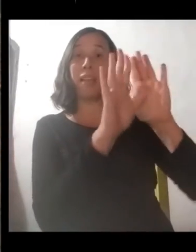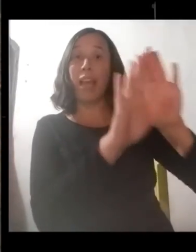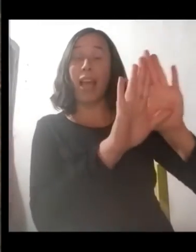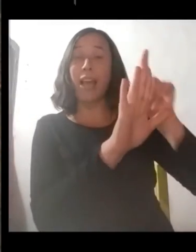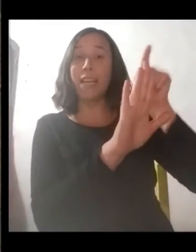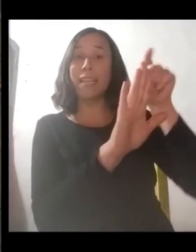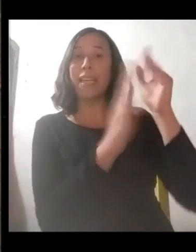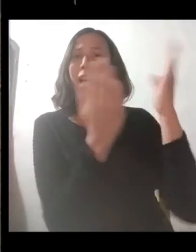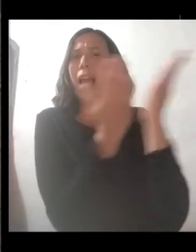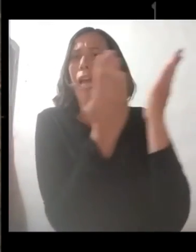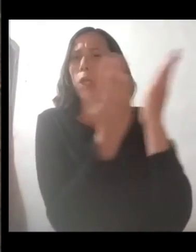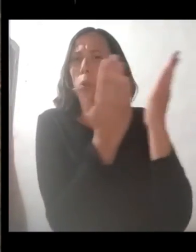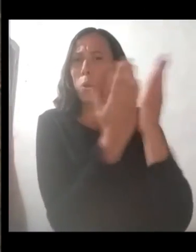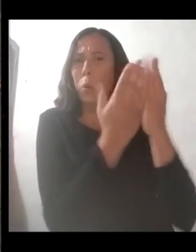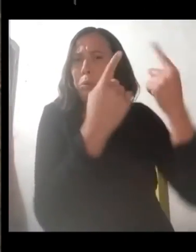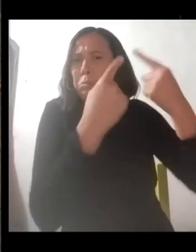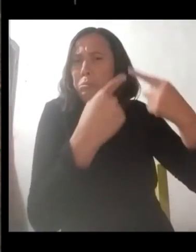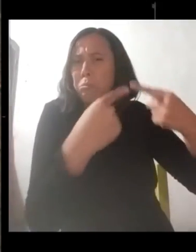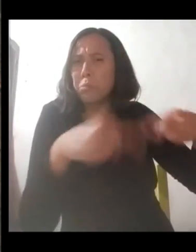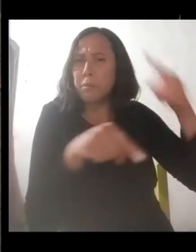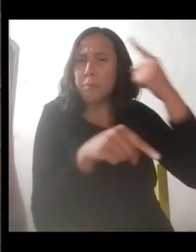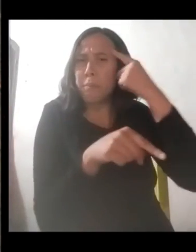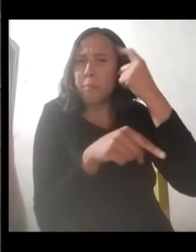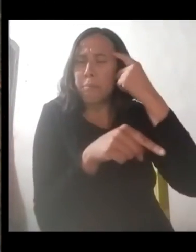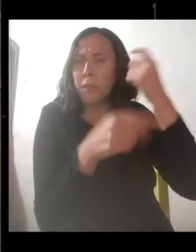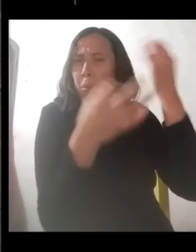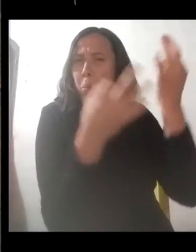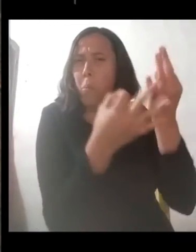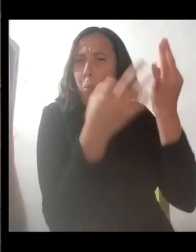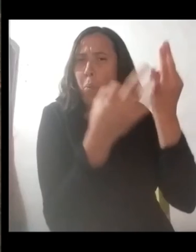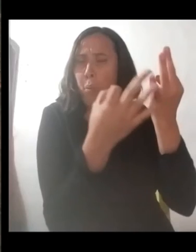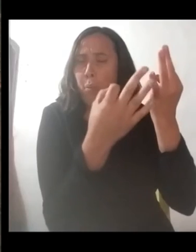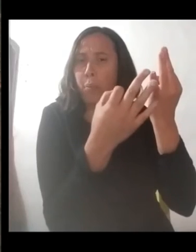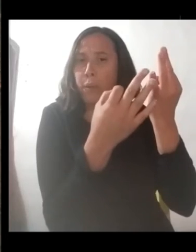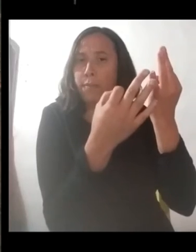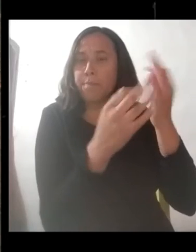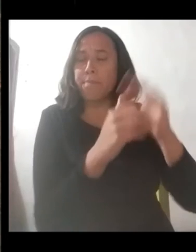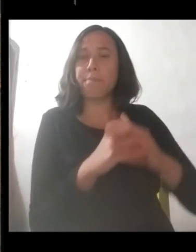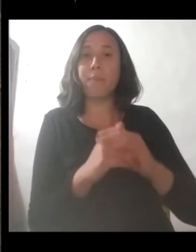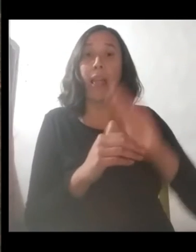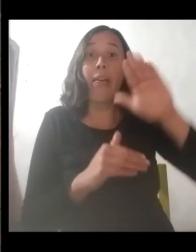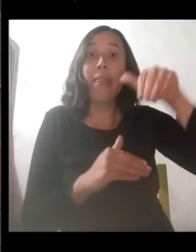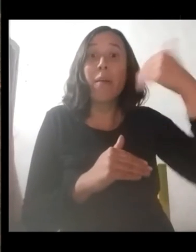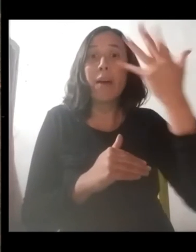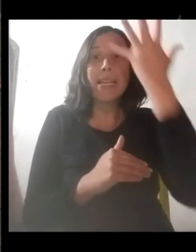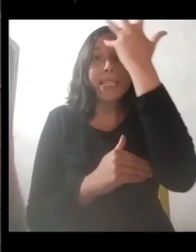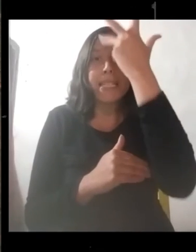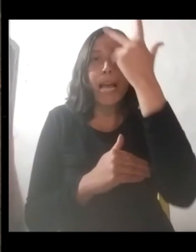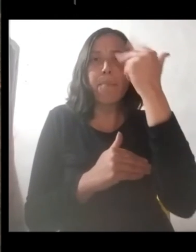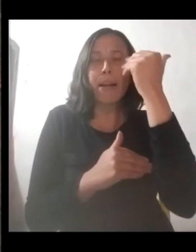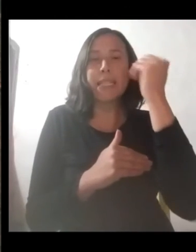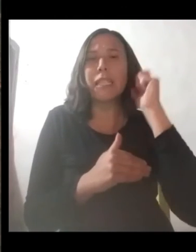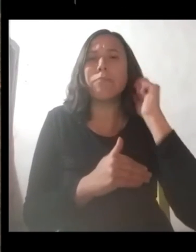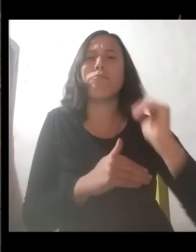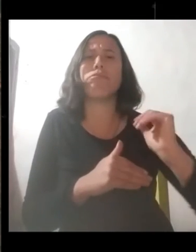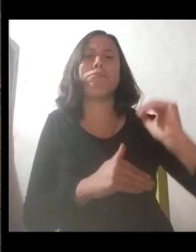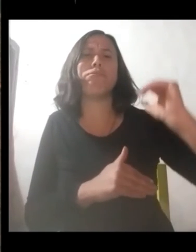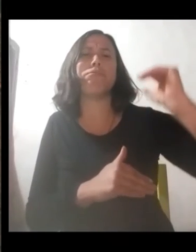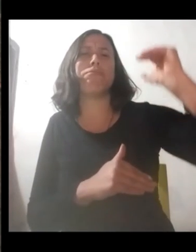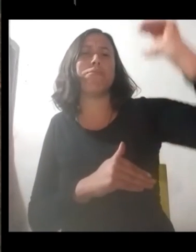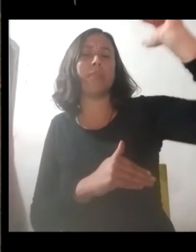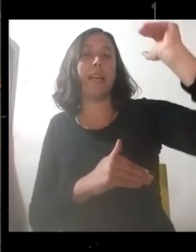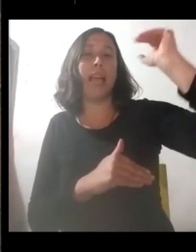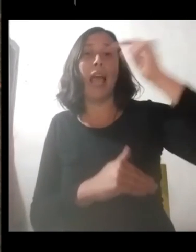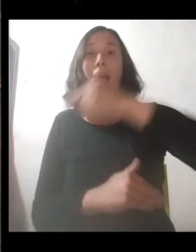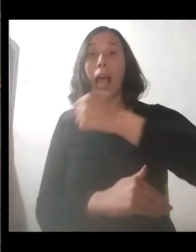estudiaría y se formaría académicamente. Cuando San Martín era adulto, Argentina quería